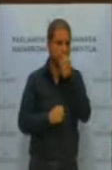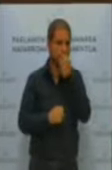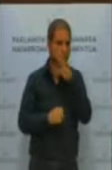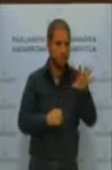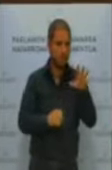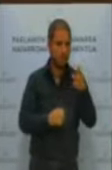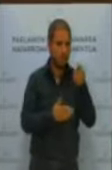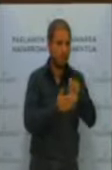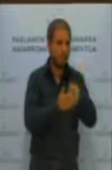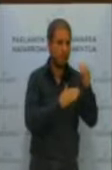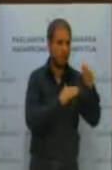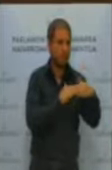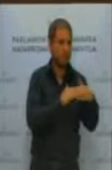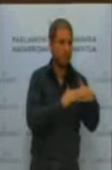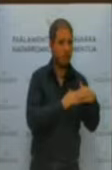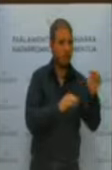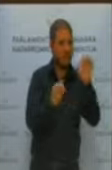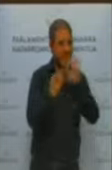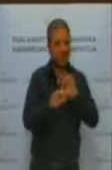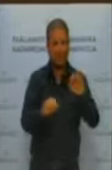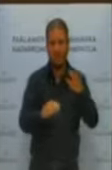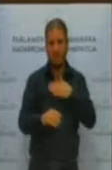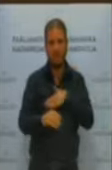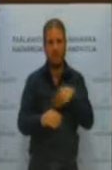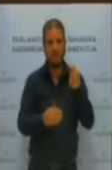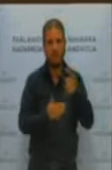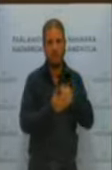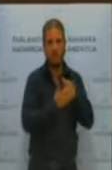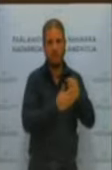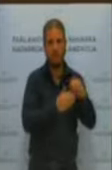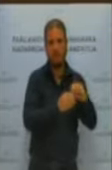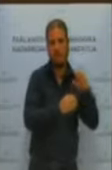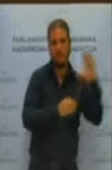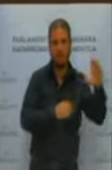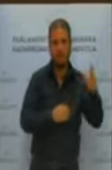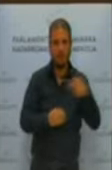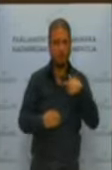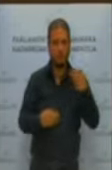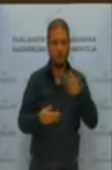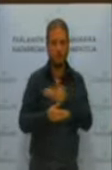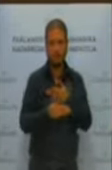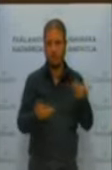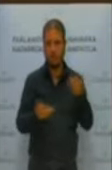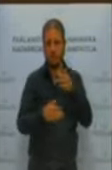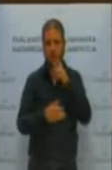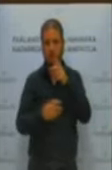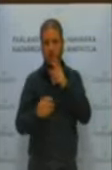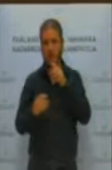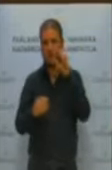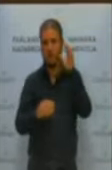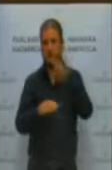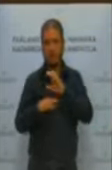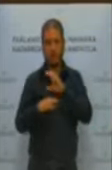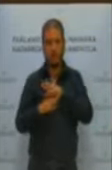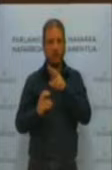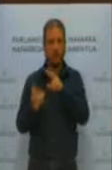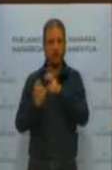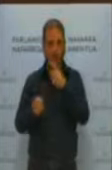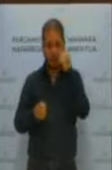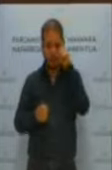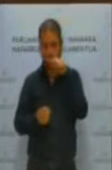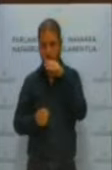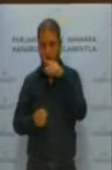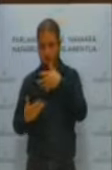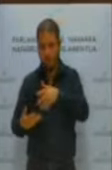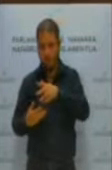más. Y esto se lo concedo a todos los consejeros de Hacienda, los de antes y los de ahora, no me cabe duda. Por lo tanto, ¿la administración de la comunidad rural